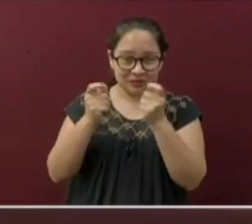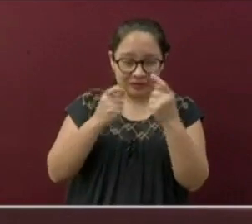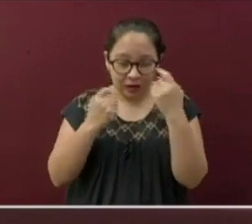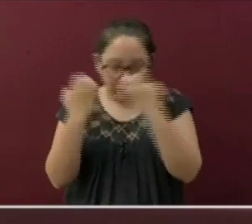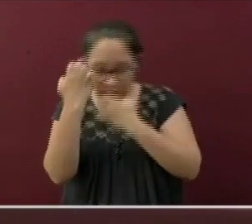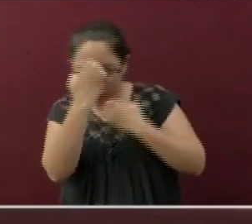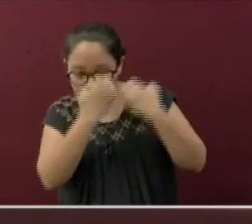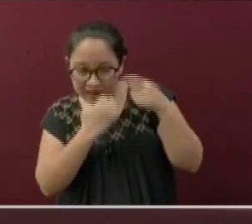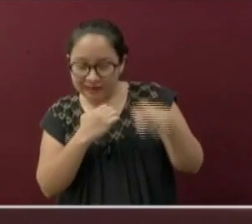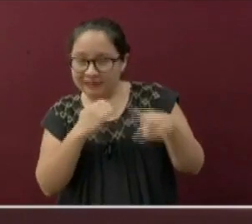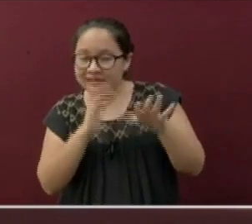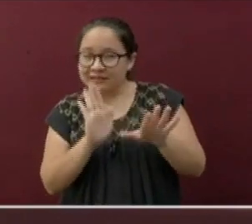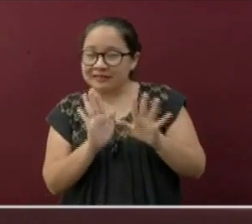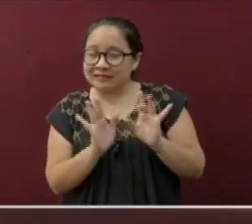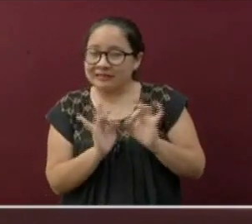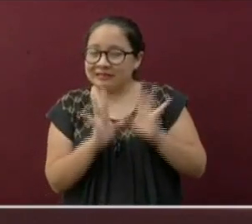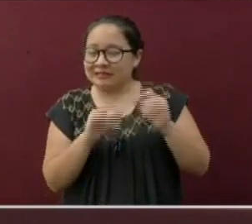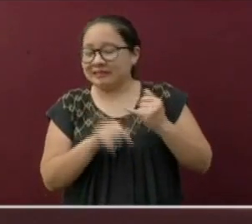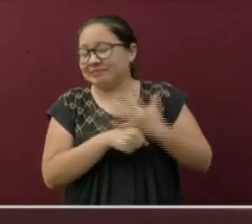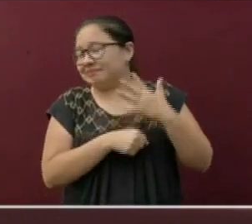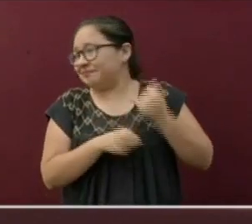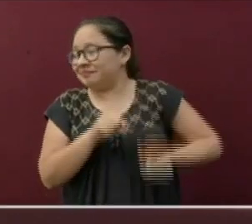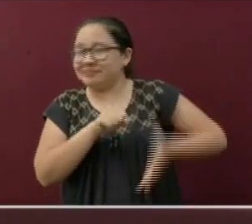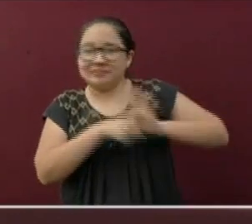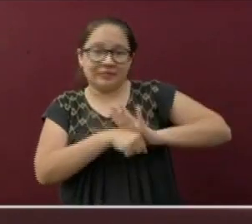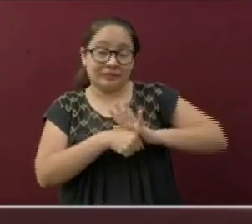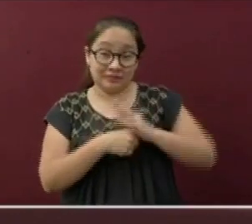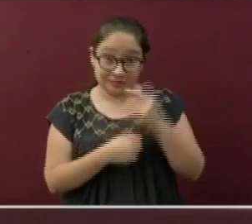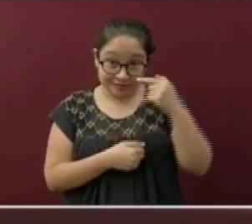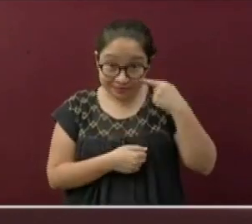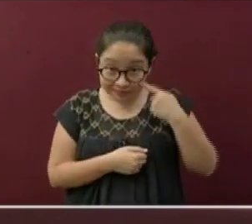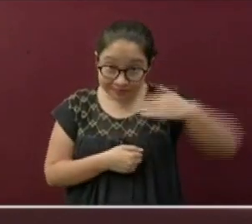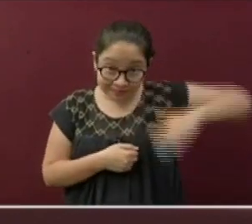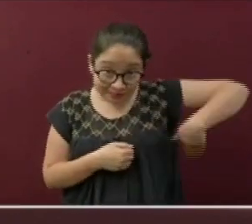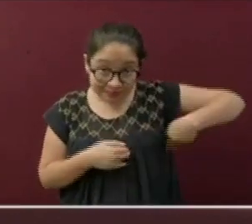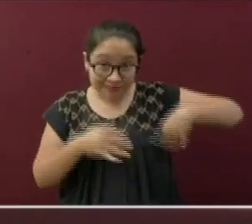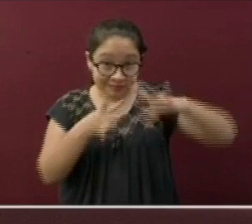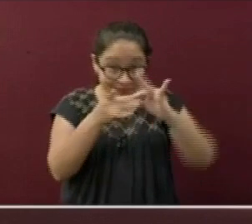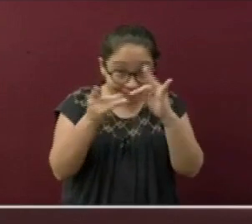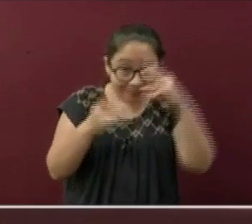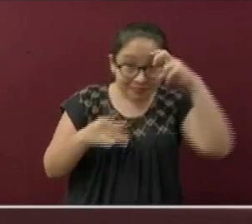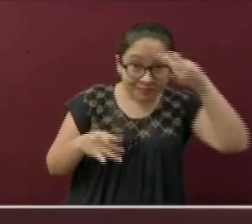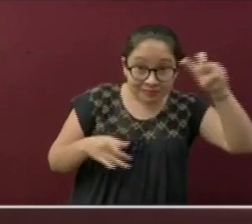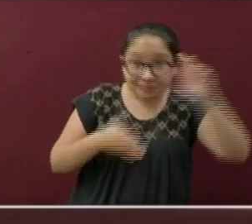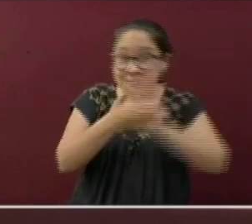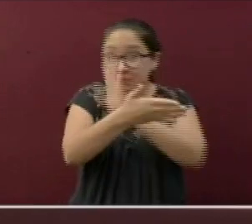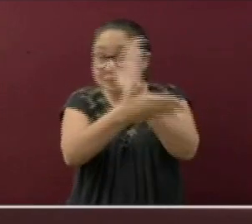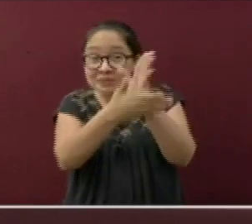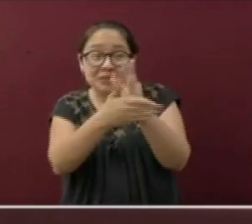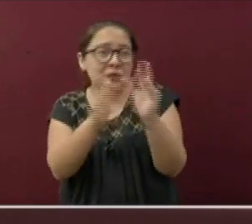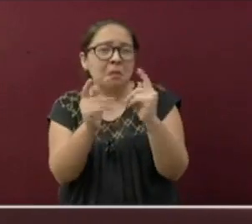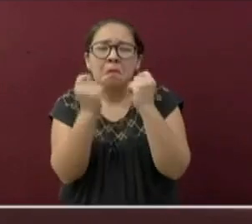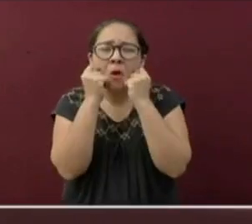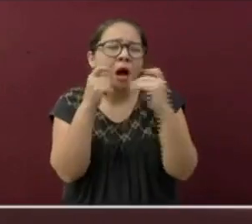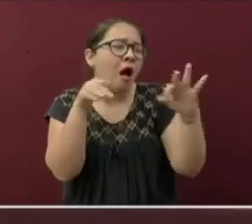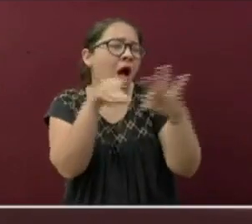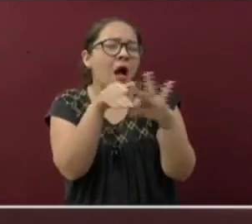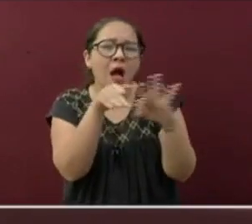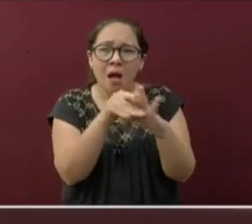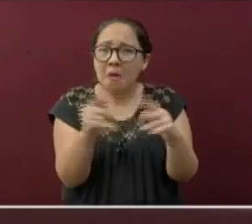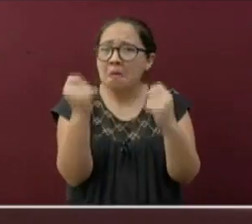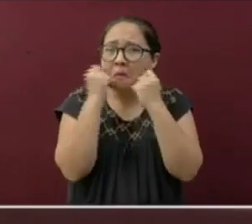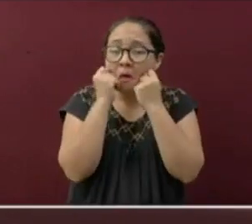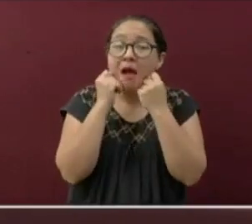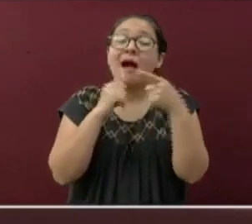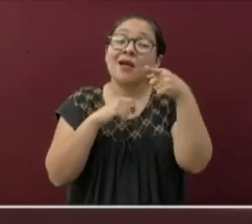requerido. Como usted puede ver, desplazarse de una ciudad a otra, por corto que sea el trayecto, puede